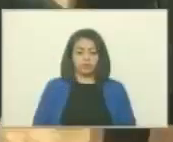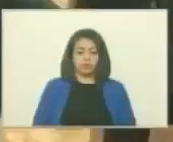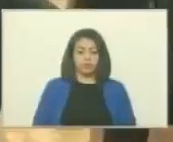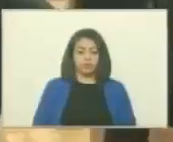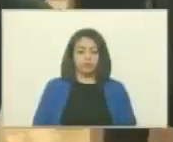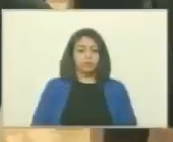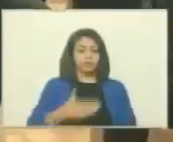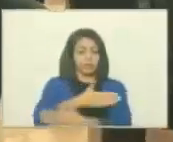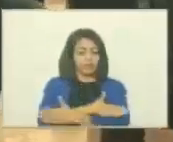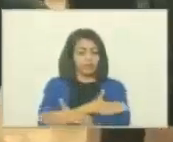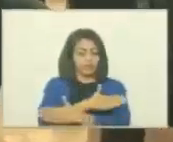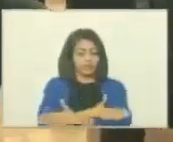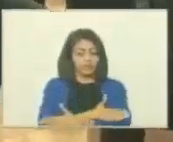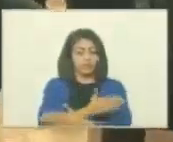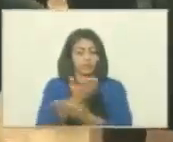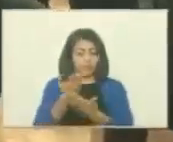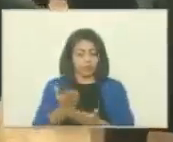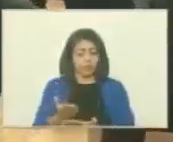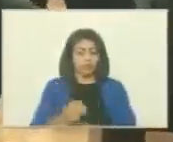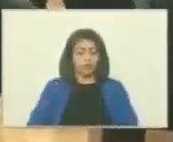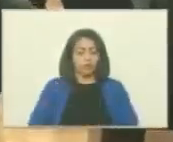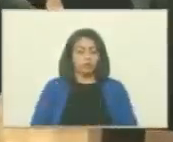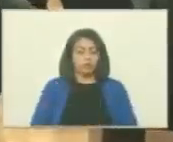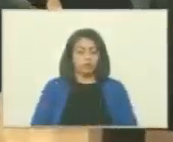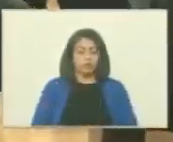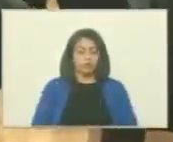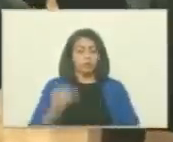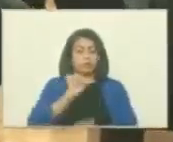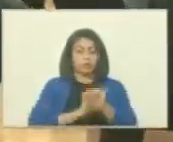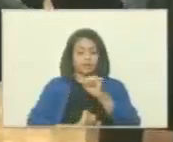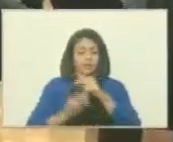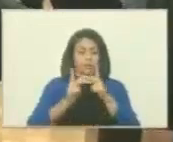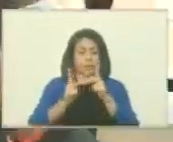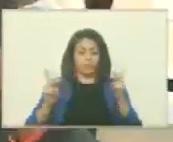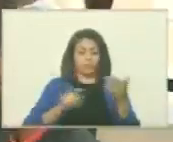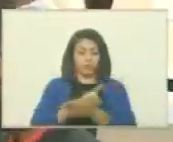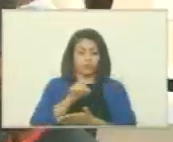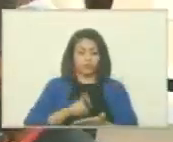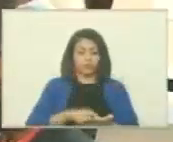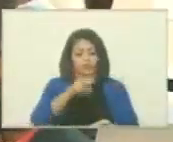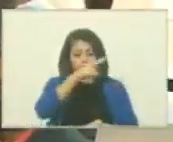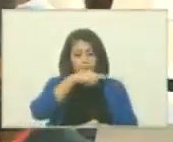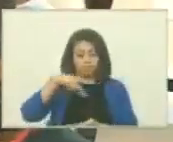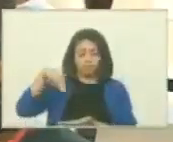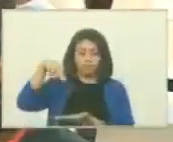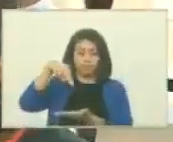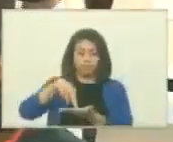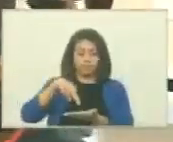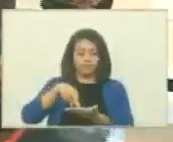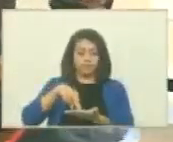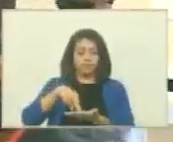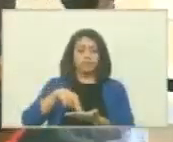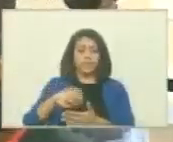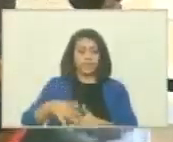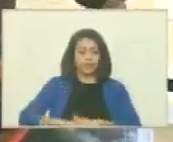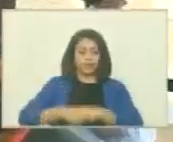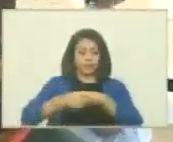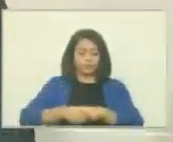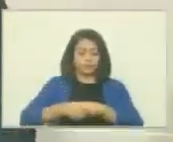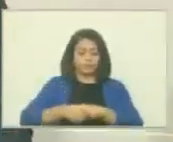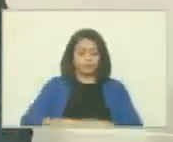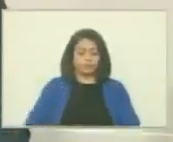Felicitaciones, querido Defensor Público General. Suba para acá para poder estrechar su mano.